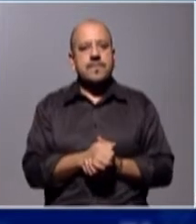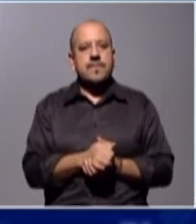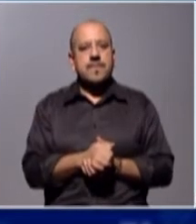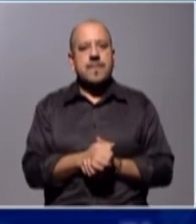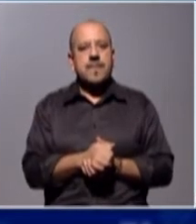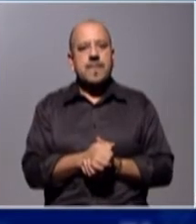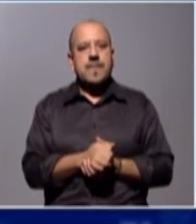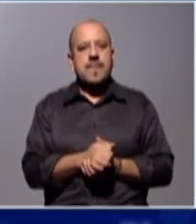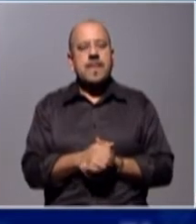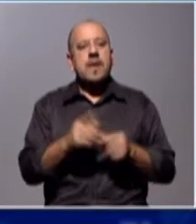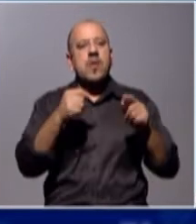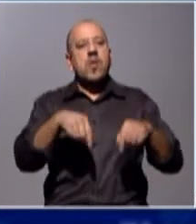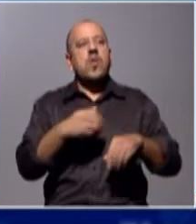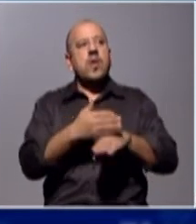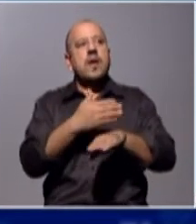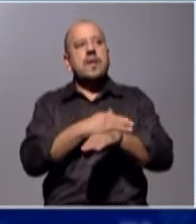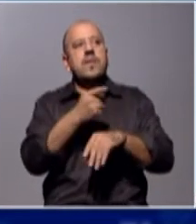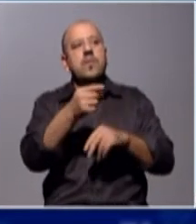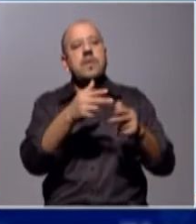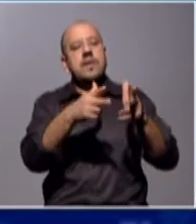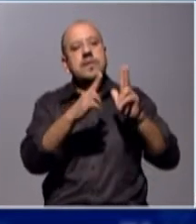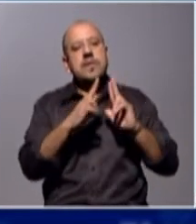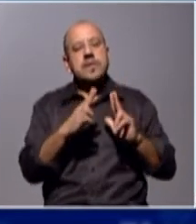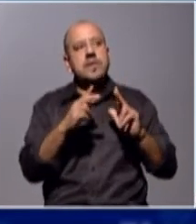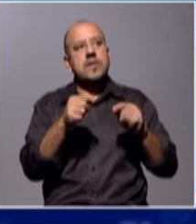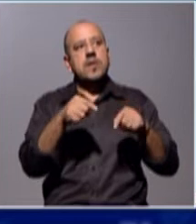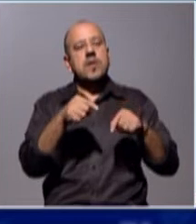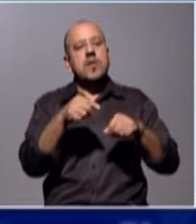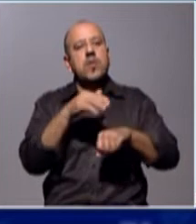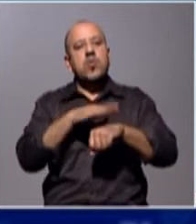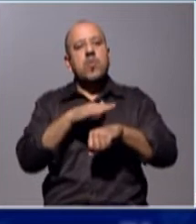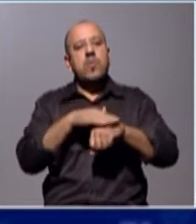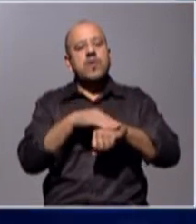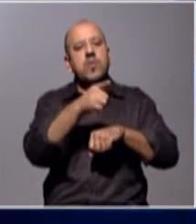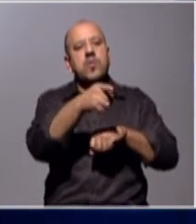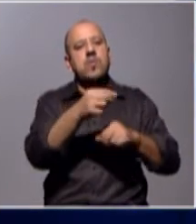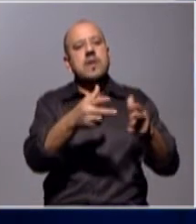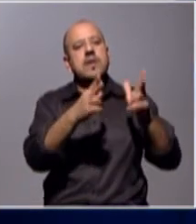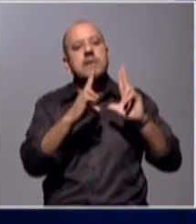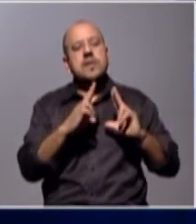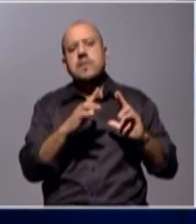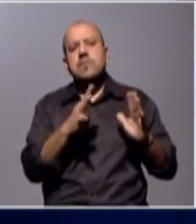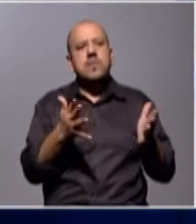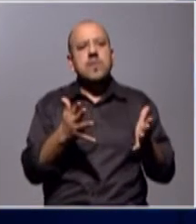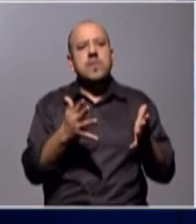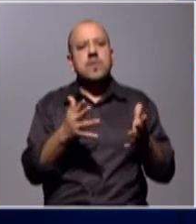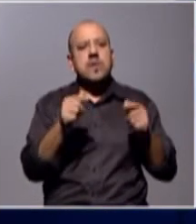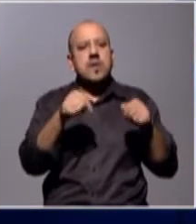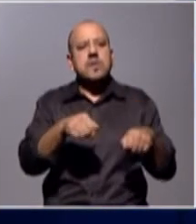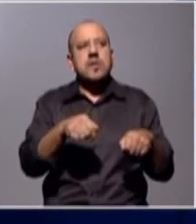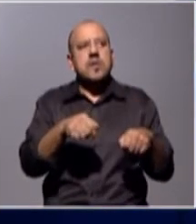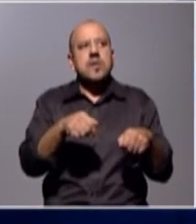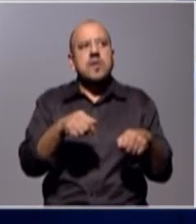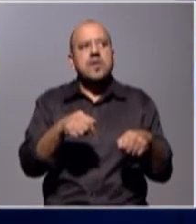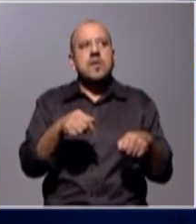Ramón, hoy más temprano me hablabas que en un momento querías decir una cosa o dar una reflexión. ¿Fue esta o querés